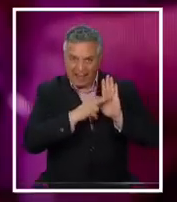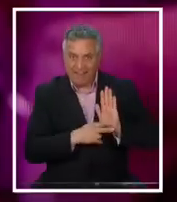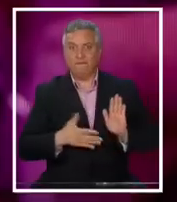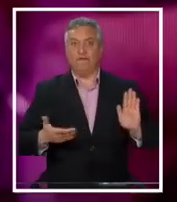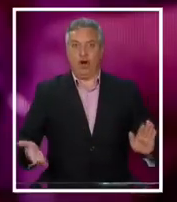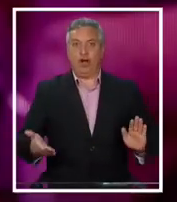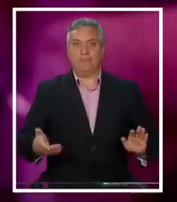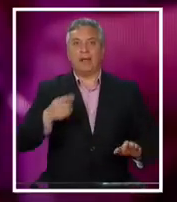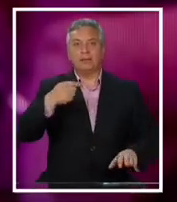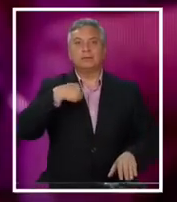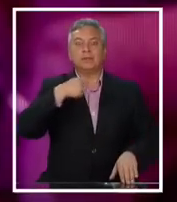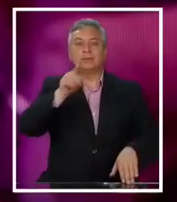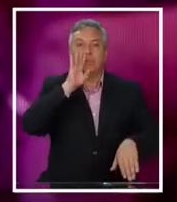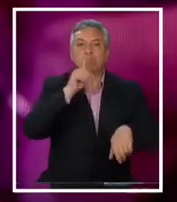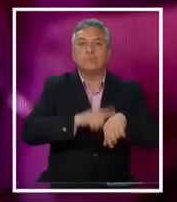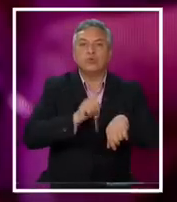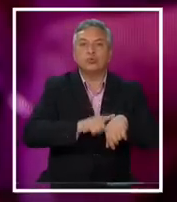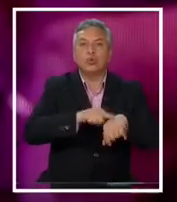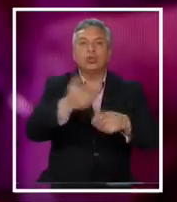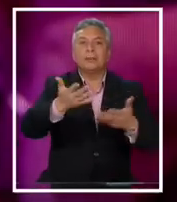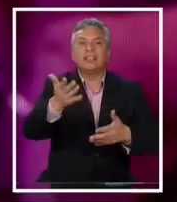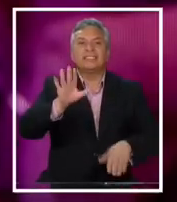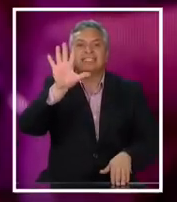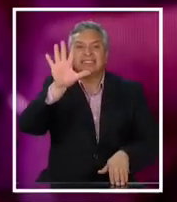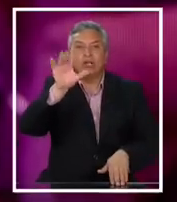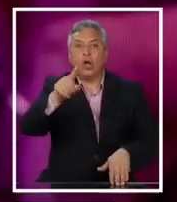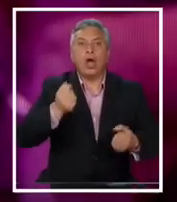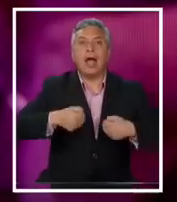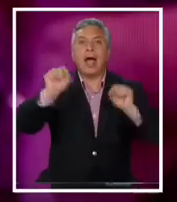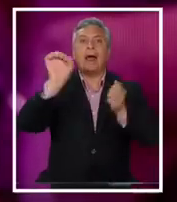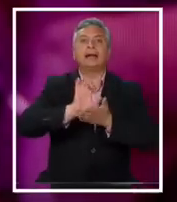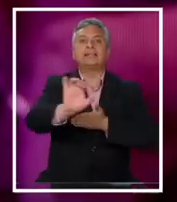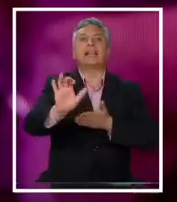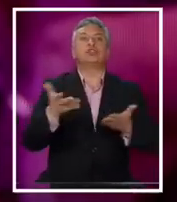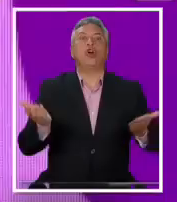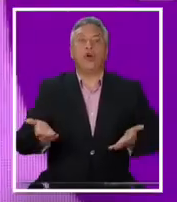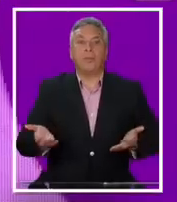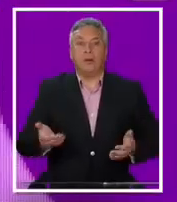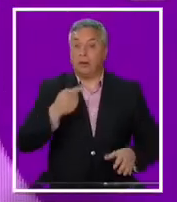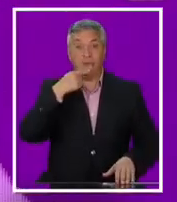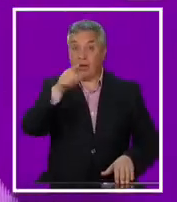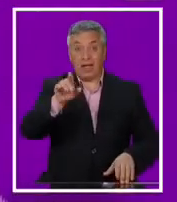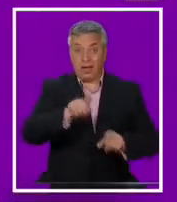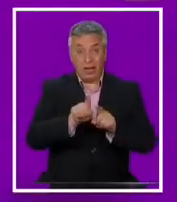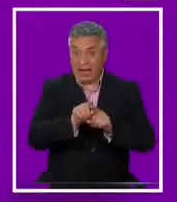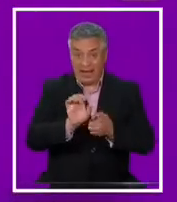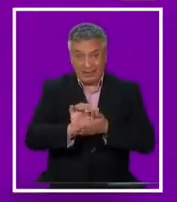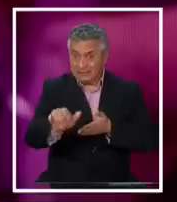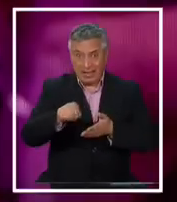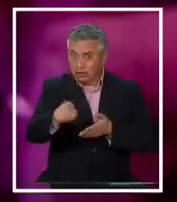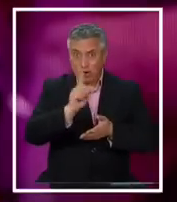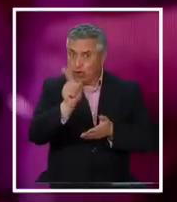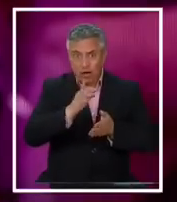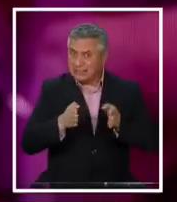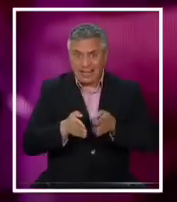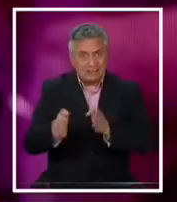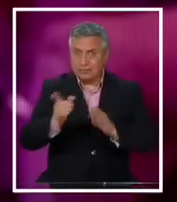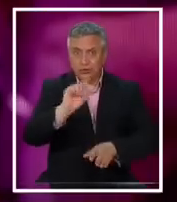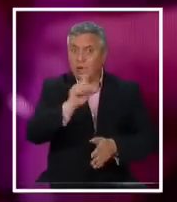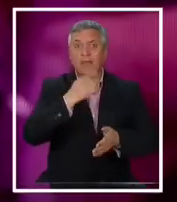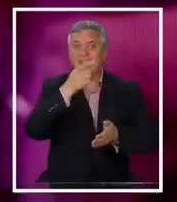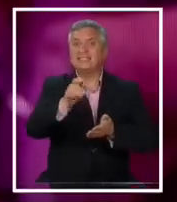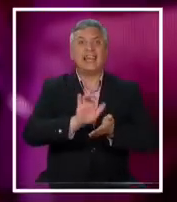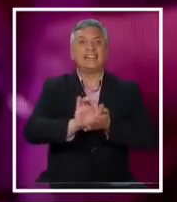no es sabido, los minutos que me quedan es qué pasa al 5 si es que gana el rechazo. Matías, esto es importante porque el rechazo no hay una vía alternativa. El rechazo no te dice